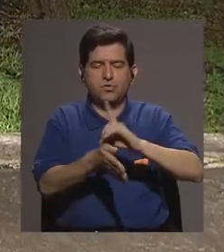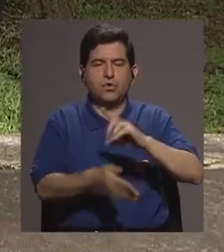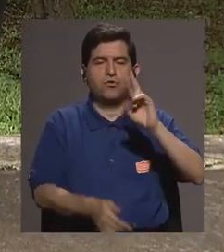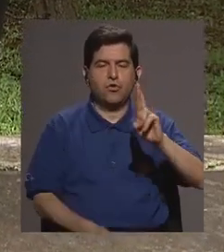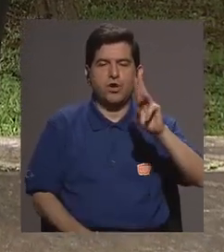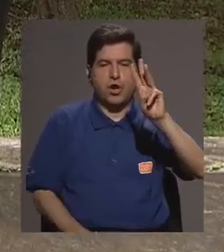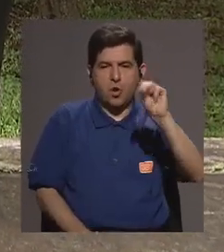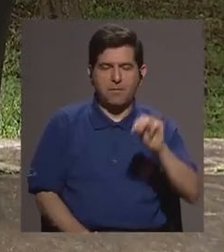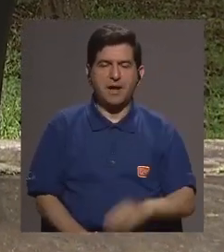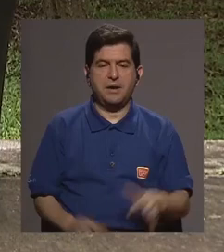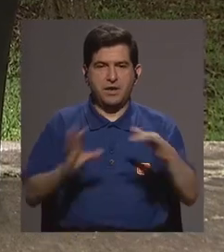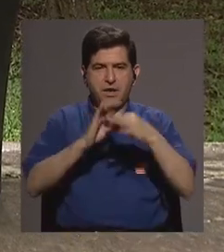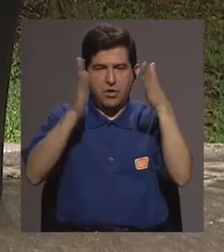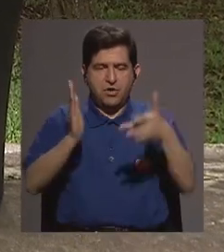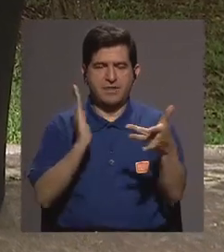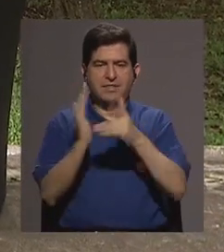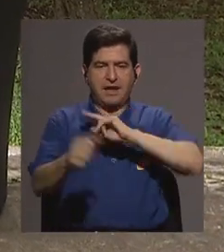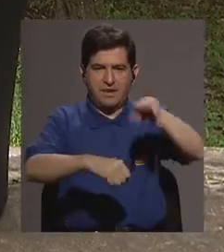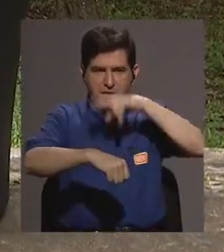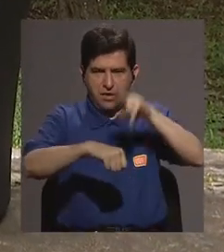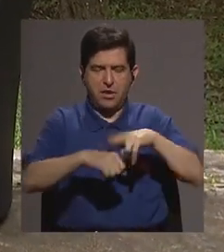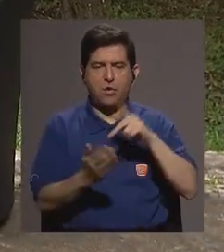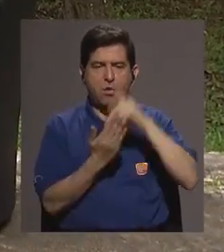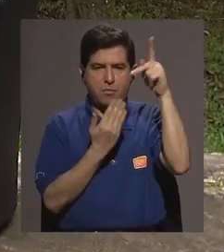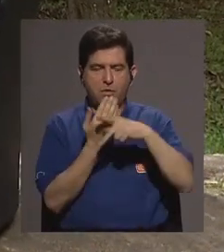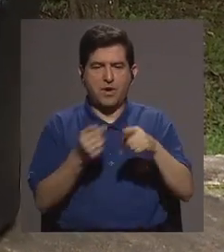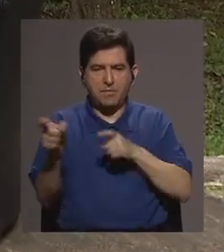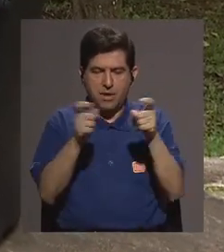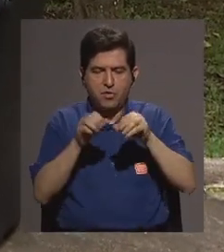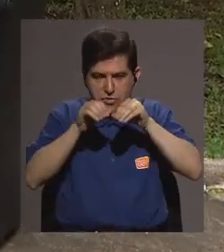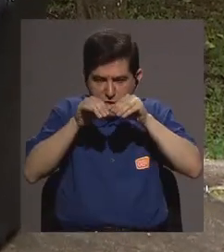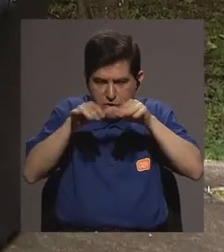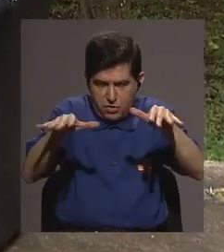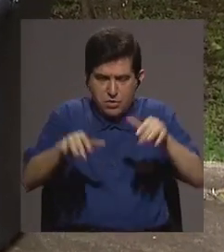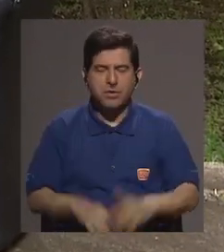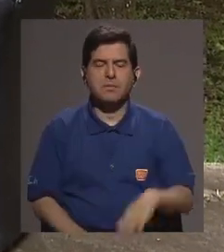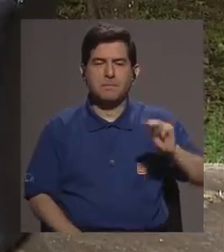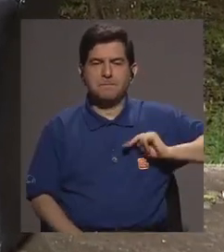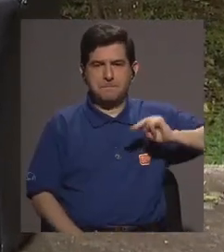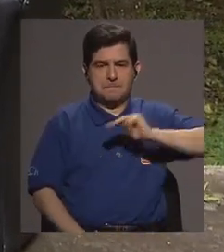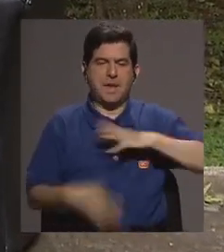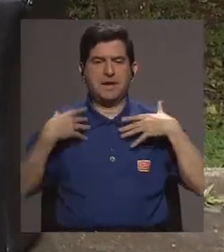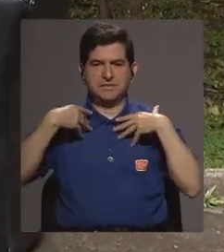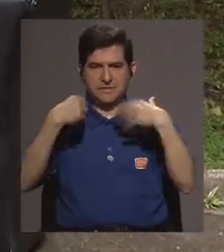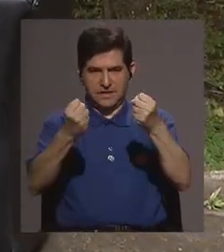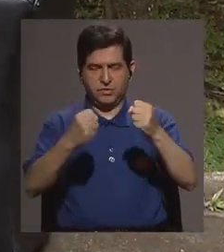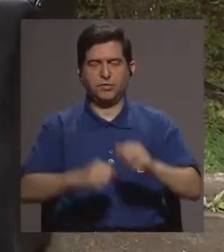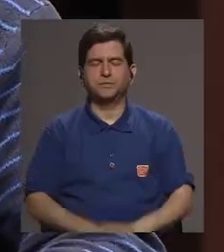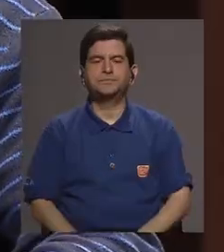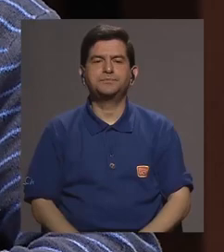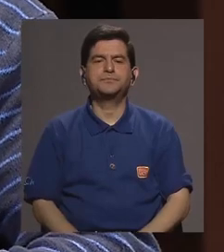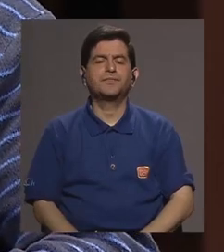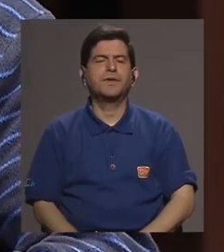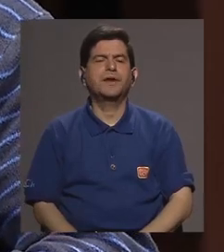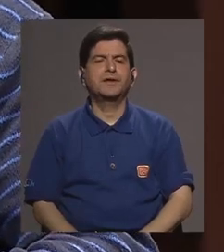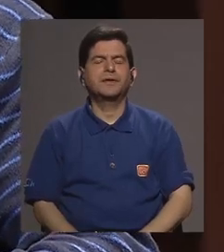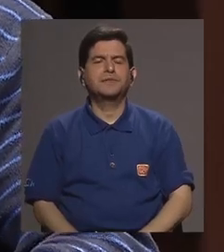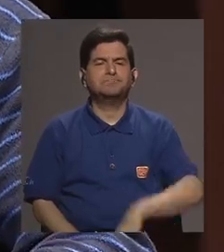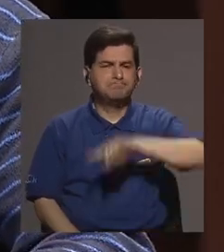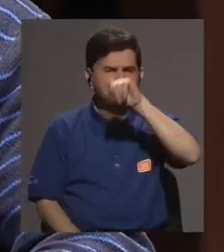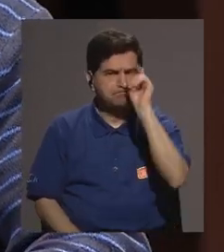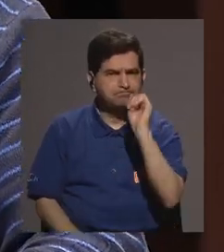el doctor Rodrigo Marín quien es coordinador técnico nacional del programa de control de vectores del ministerio de salud doctor